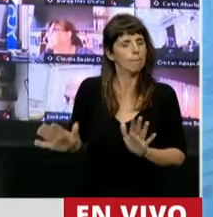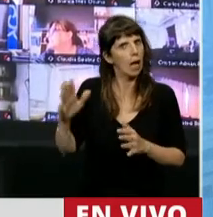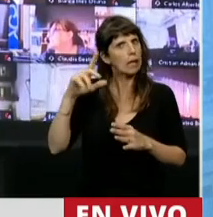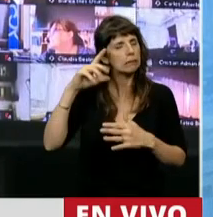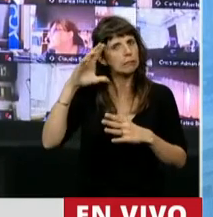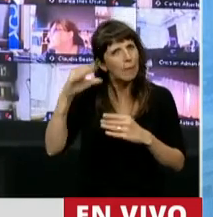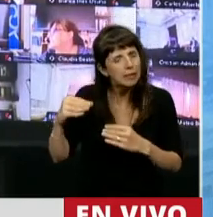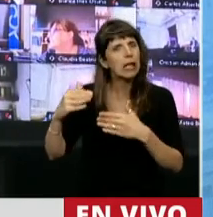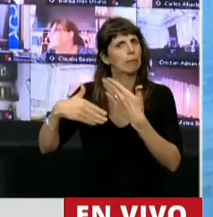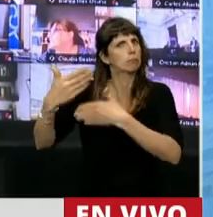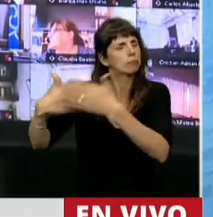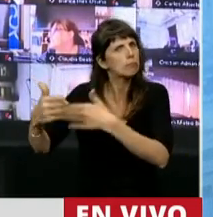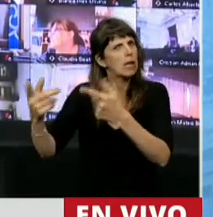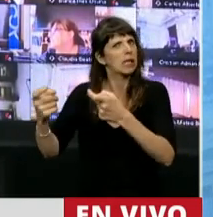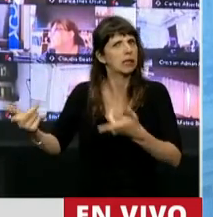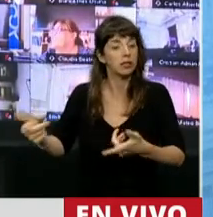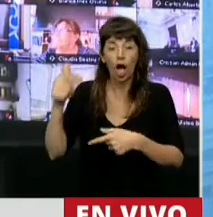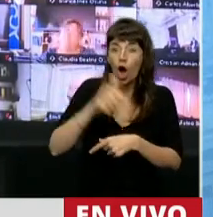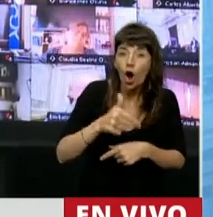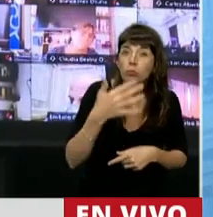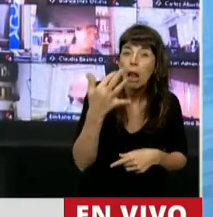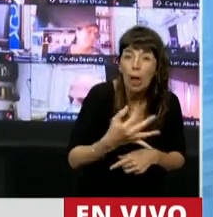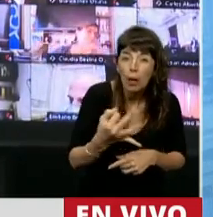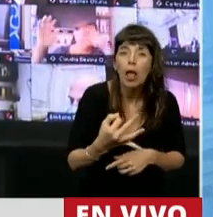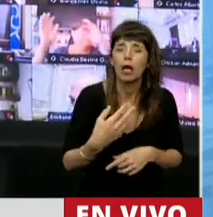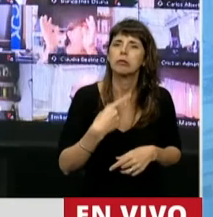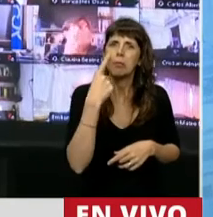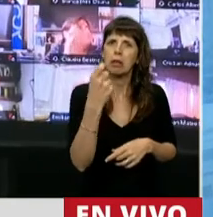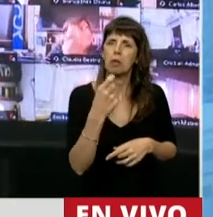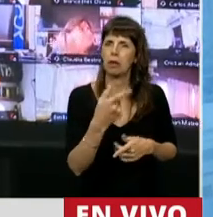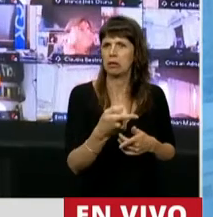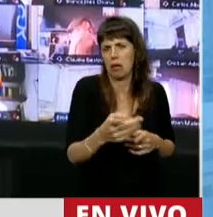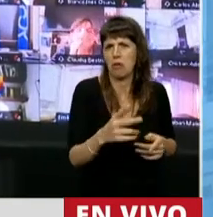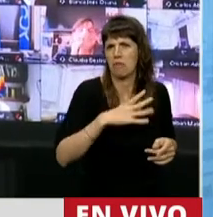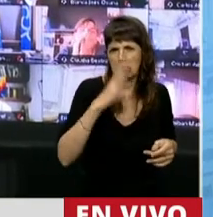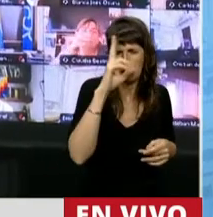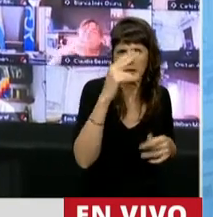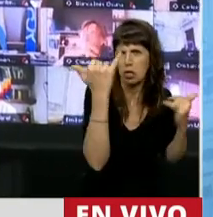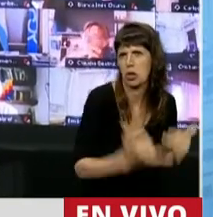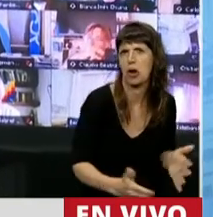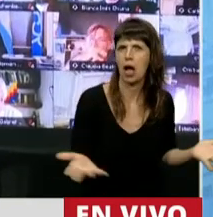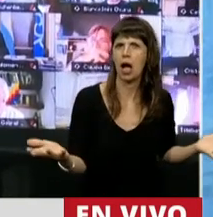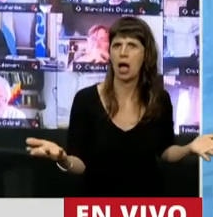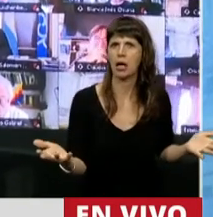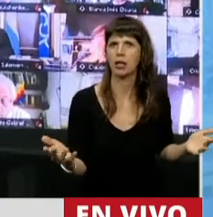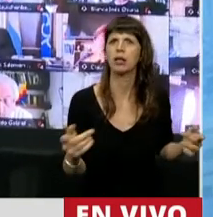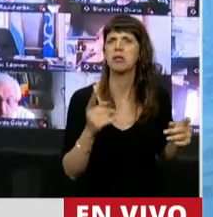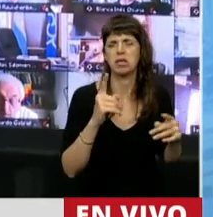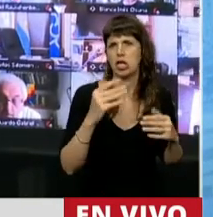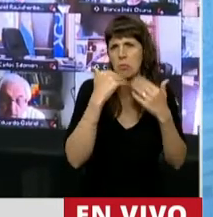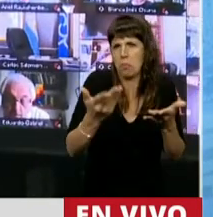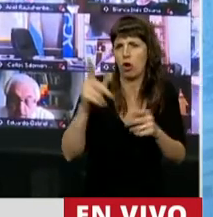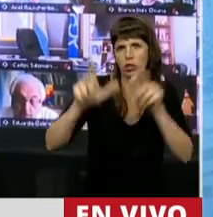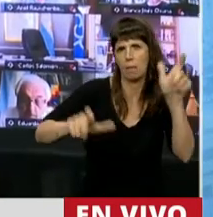Hoy, la verdad, la realidad me demuestra que gobernar es una deshonra, una pérdida total de respeto y la consideración de los demás. Muchas